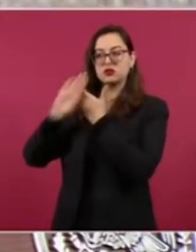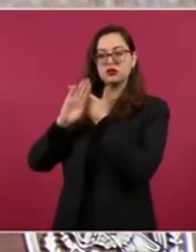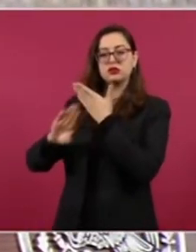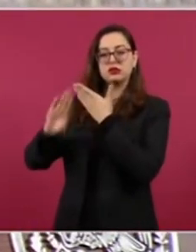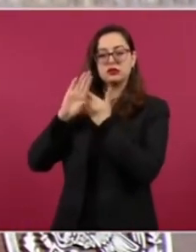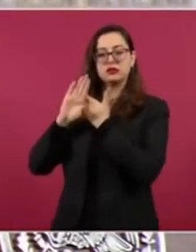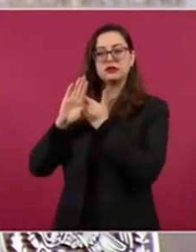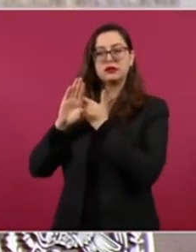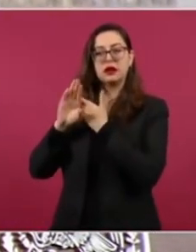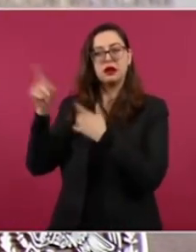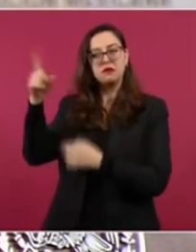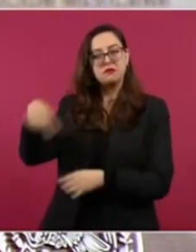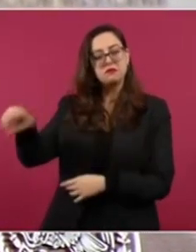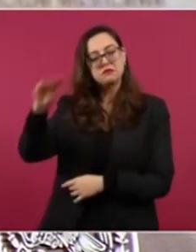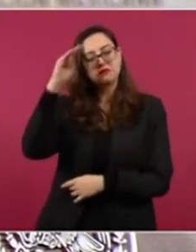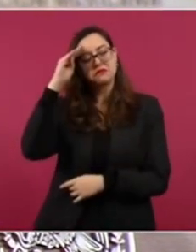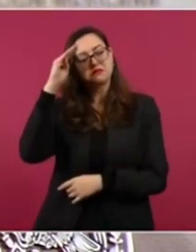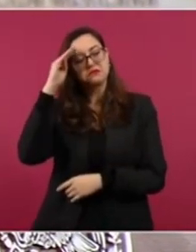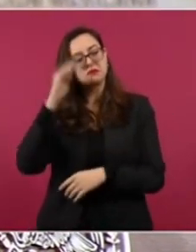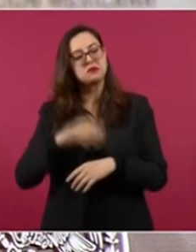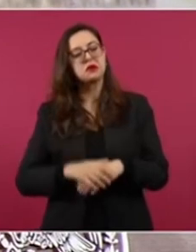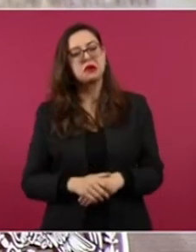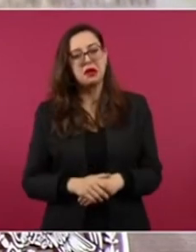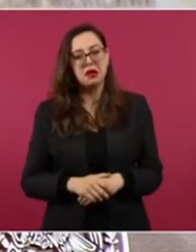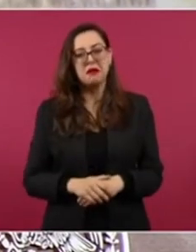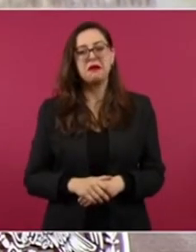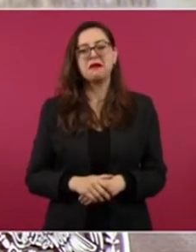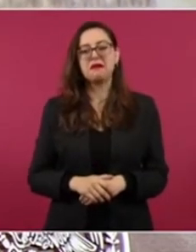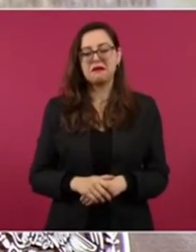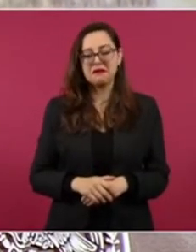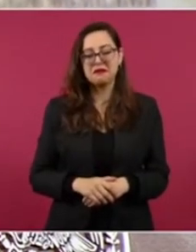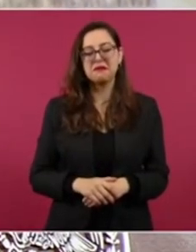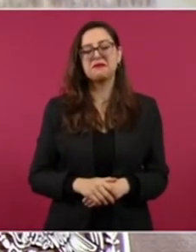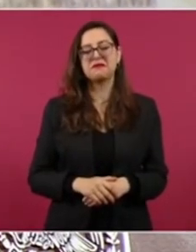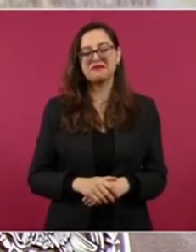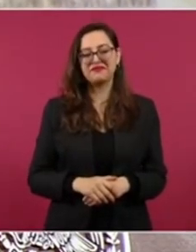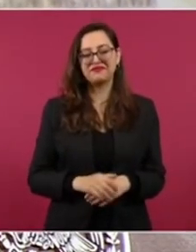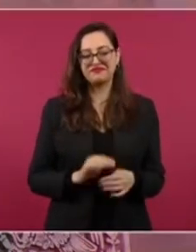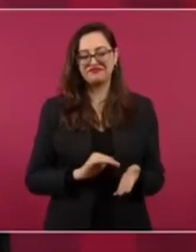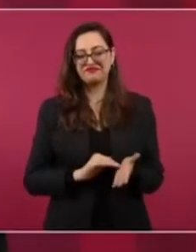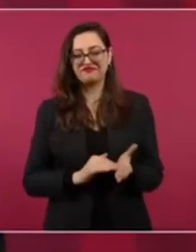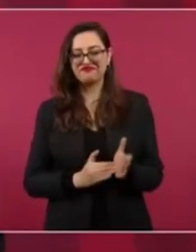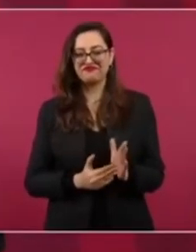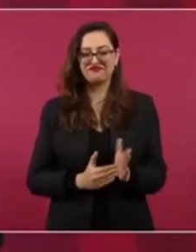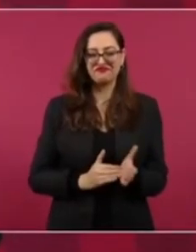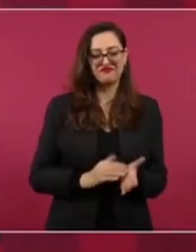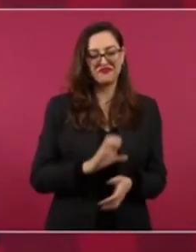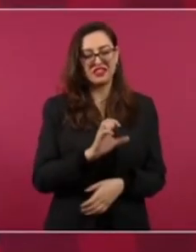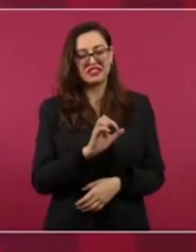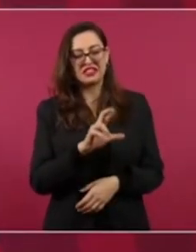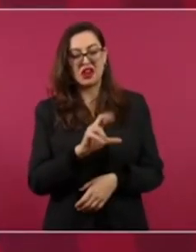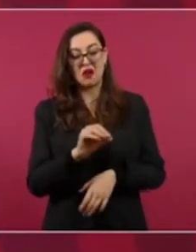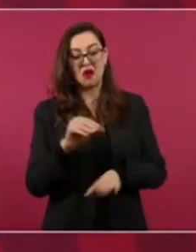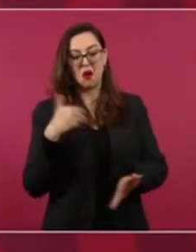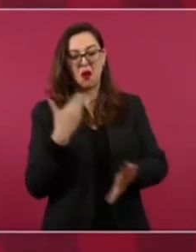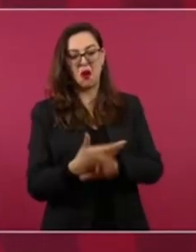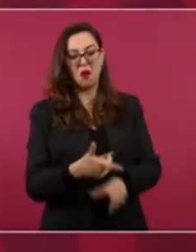y hayan llevado a cabo un acto con esas características.